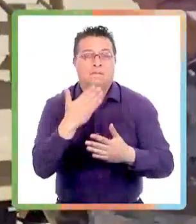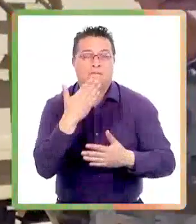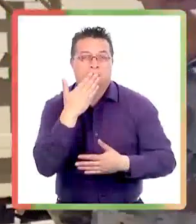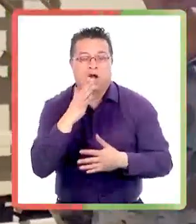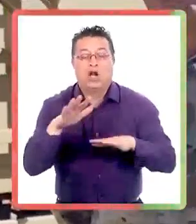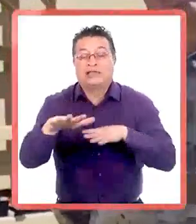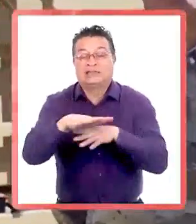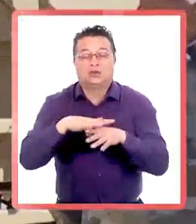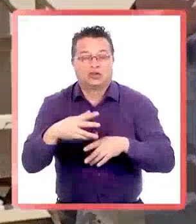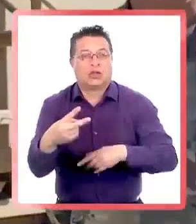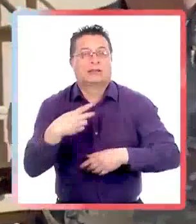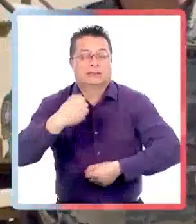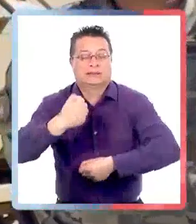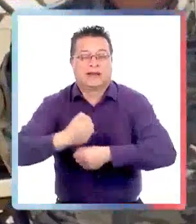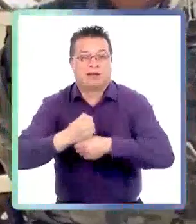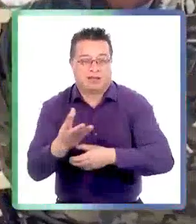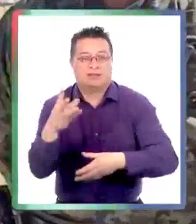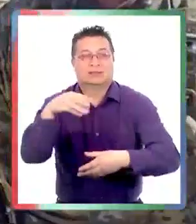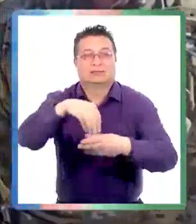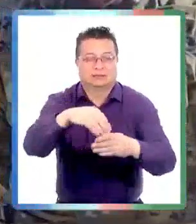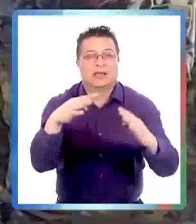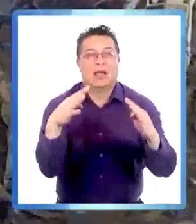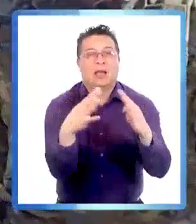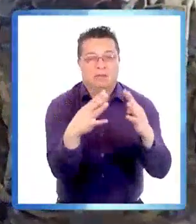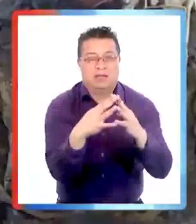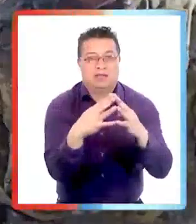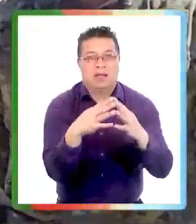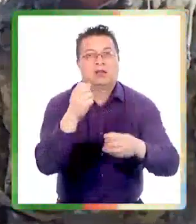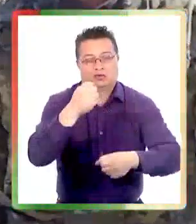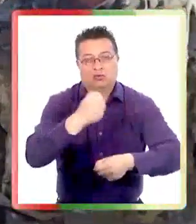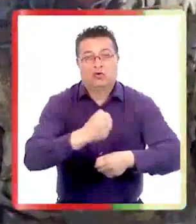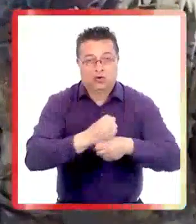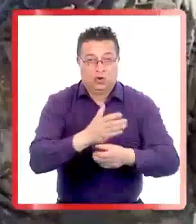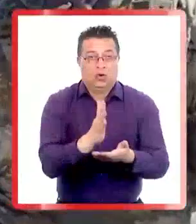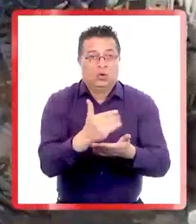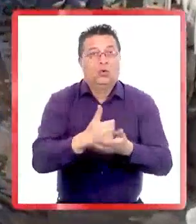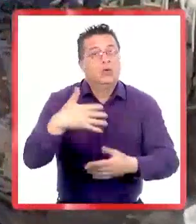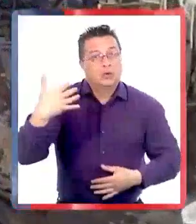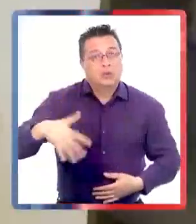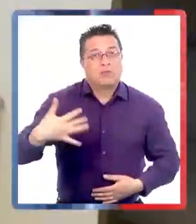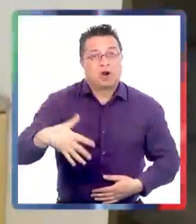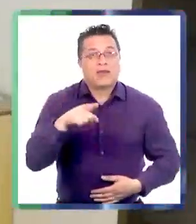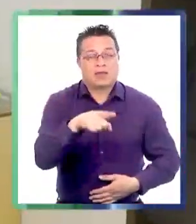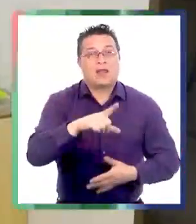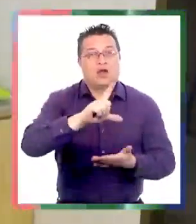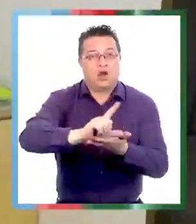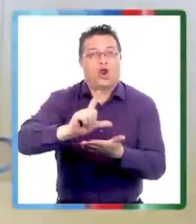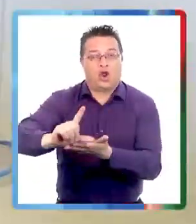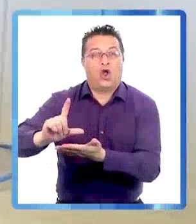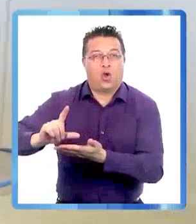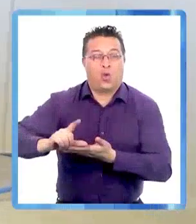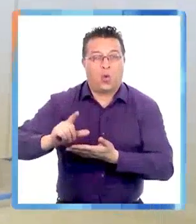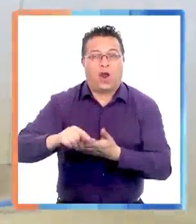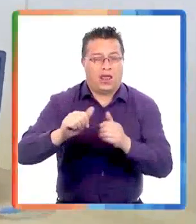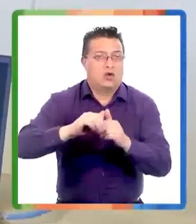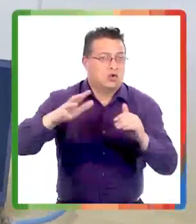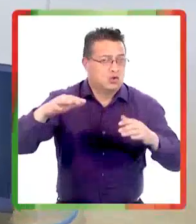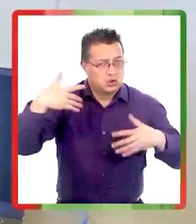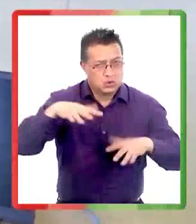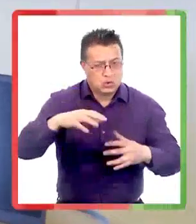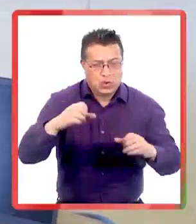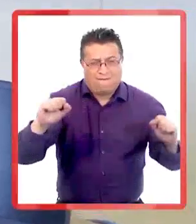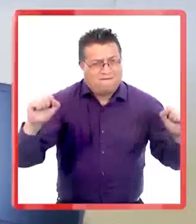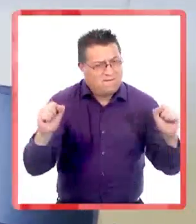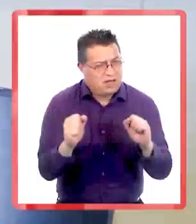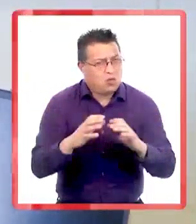mejoran la habitabilidad, que entregan mejores condiciones también a nuestros funcionarios militares que cumplen funciones estratégicas en lugares que